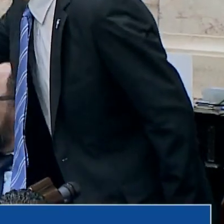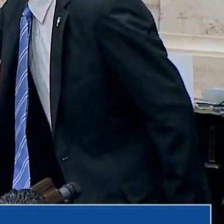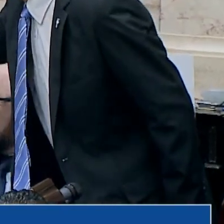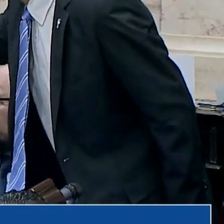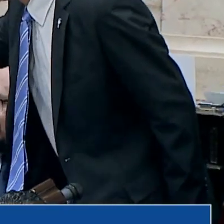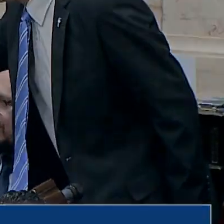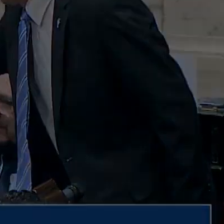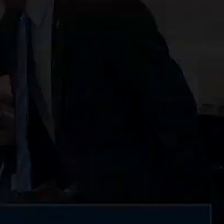Felicitaciones.